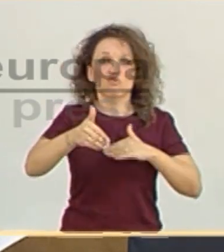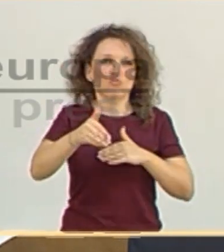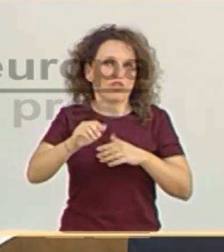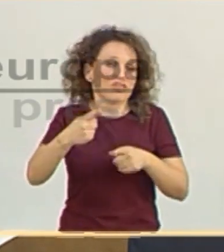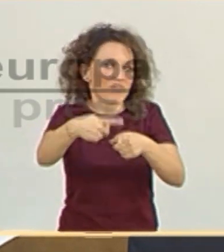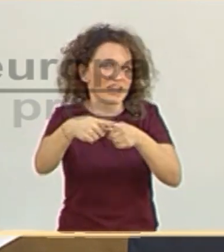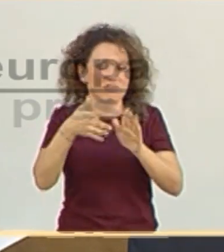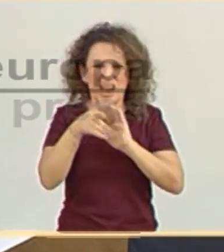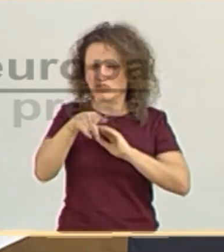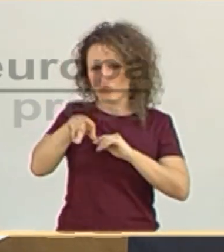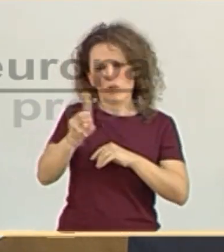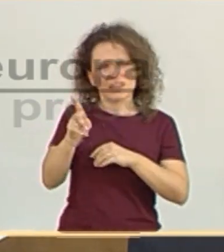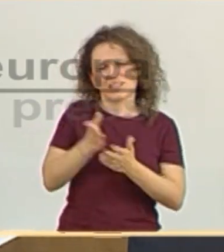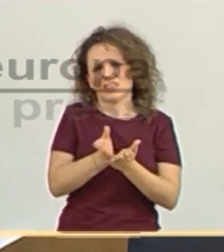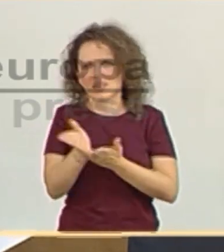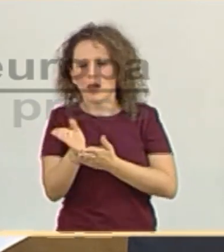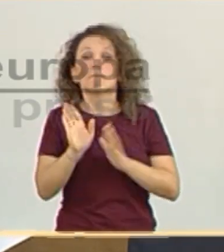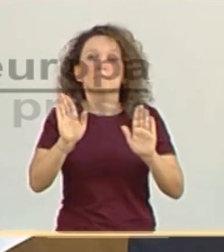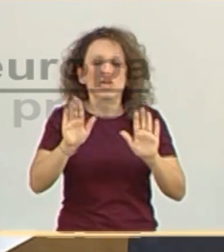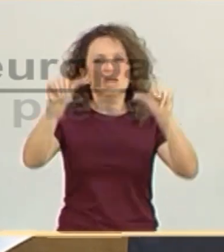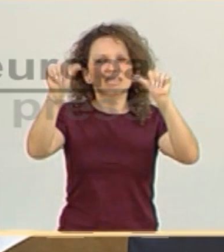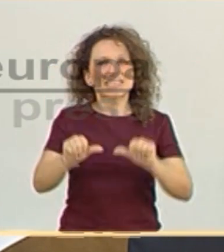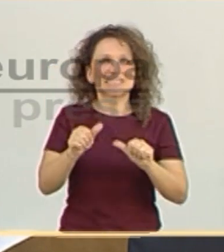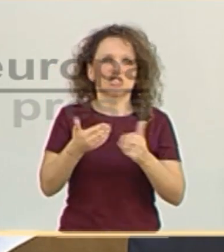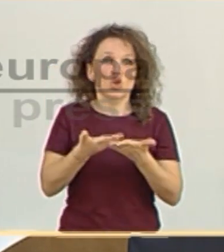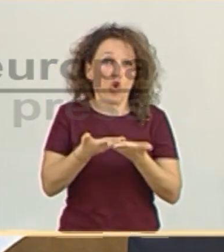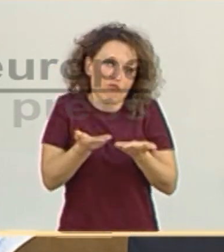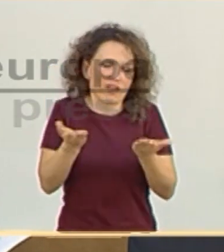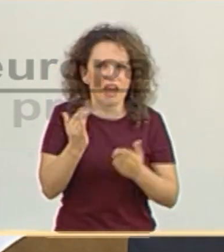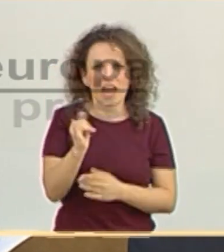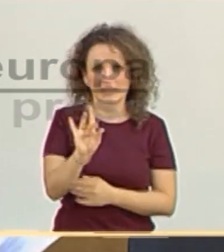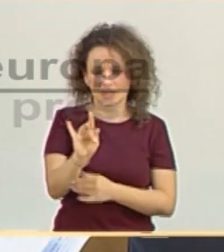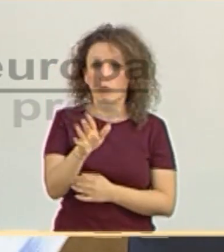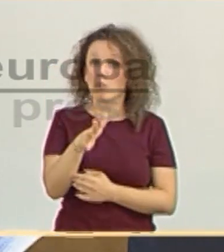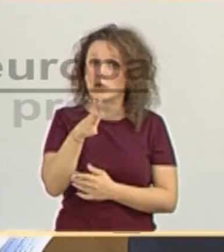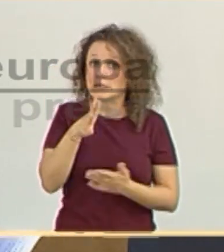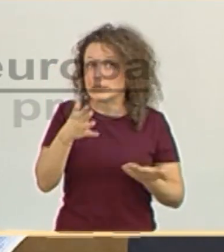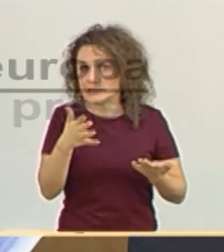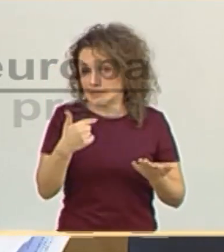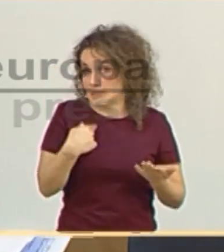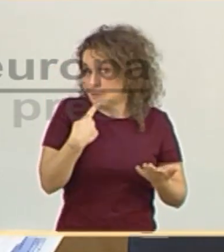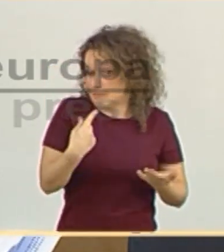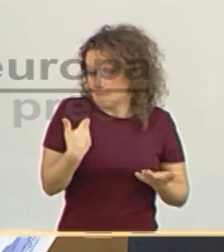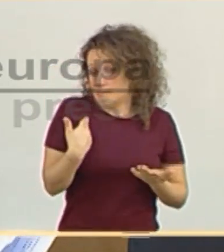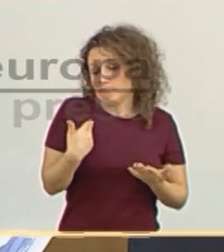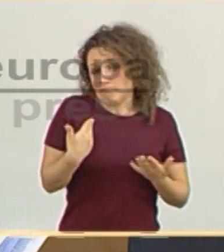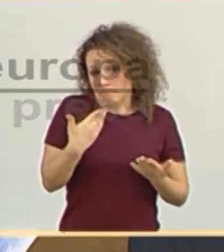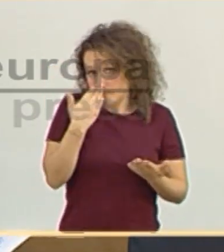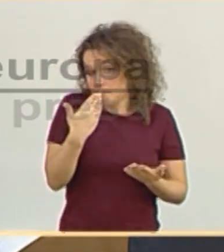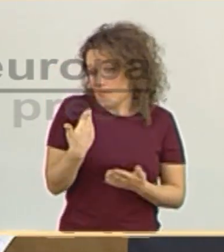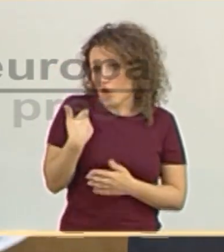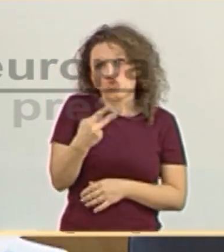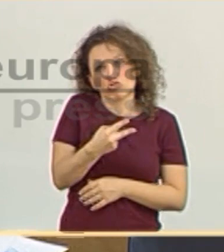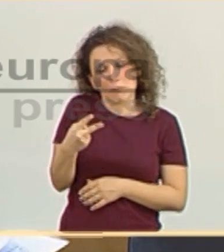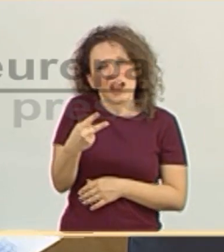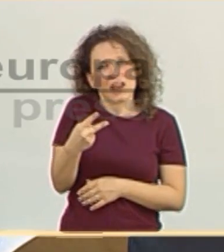es una alternativa. Pero sí que es verdad que hay una crisis de confianza. Por eso, modestamente, hace dos semanas, pusimos en marcha una campaña para